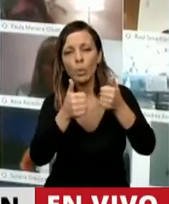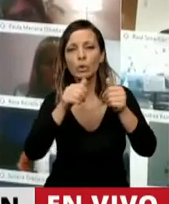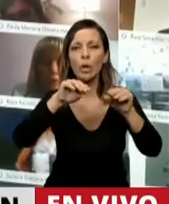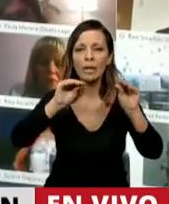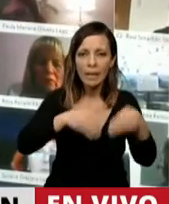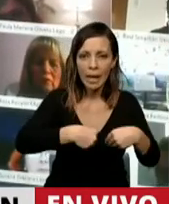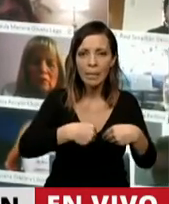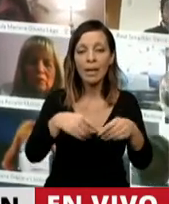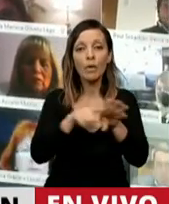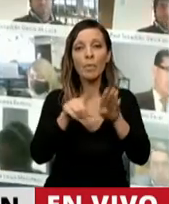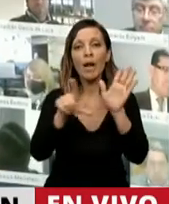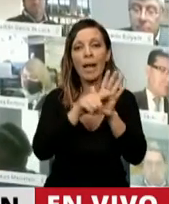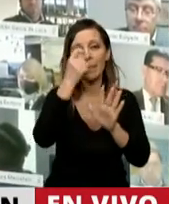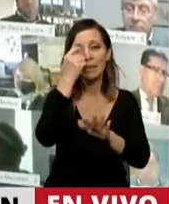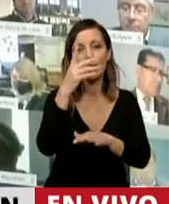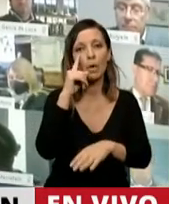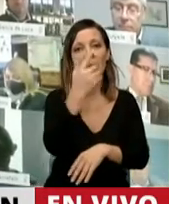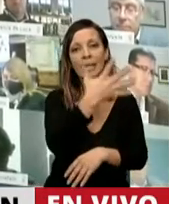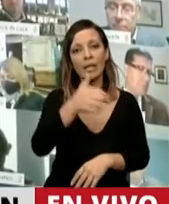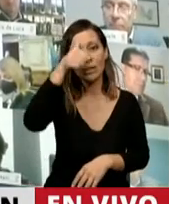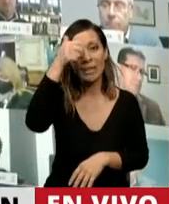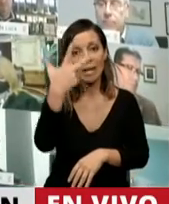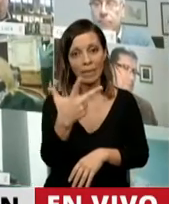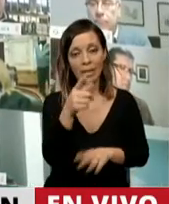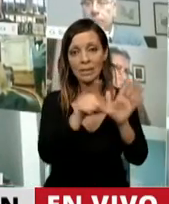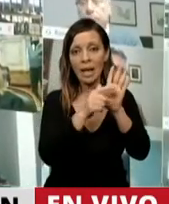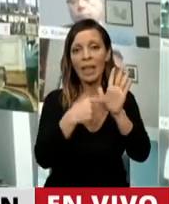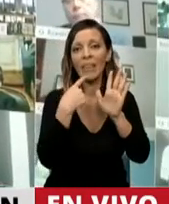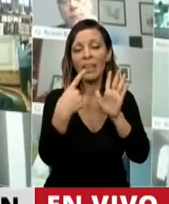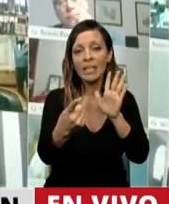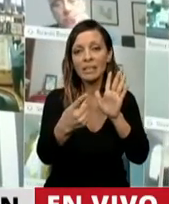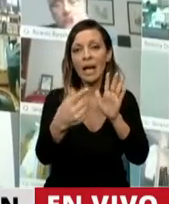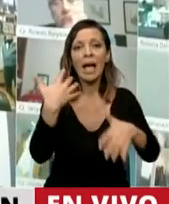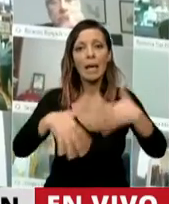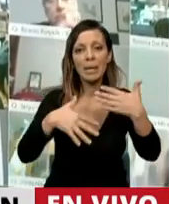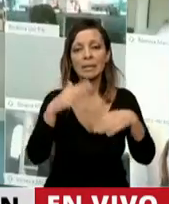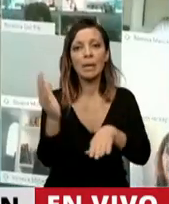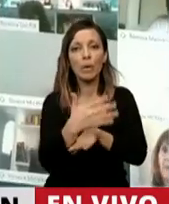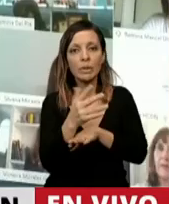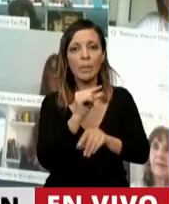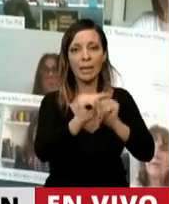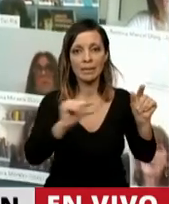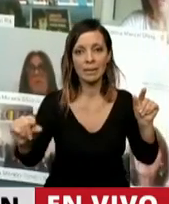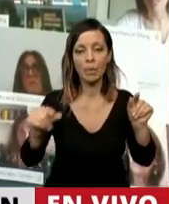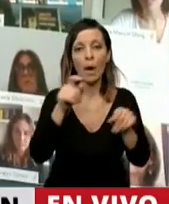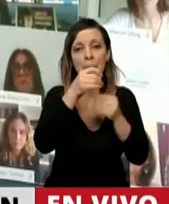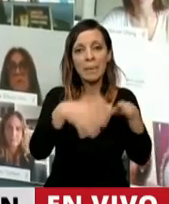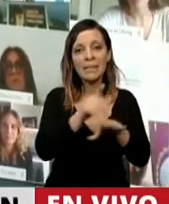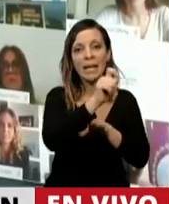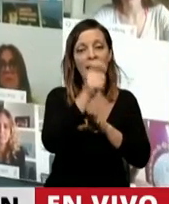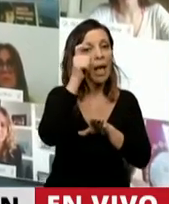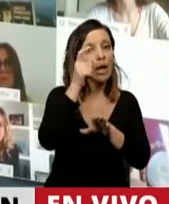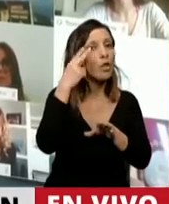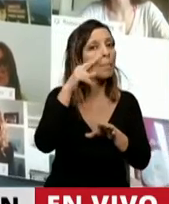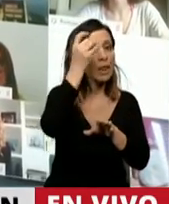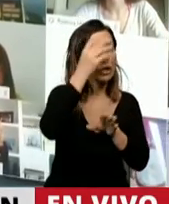Así, la ley 25.563, que declaró la emergencia productiva y crediticia desde el mes de enero de 2012 hasta